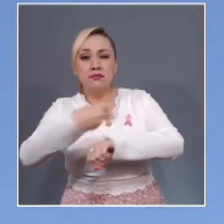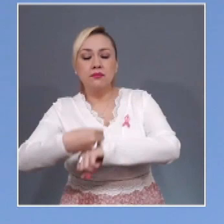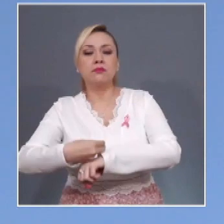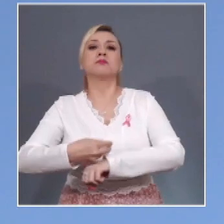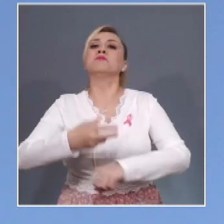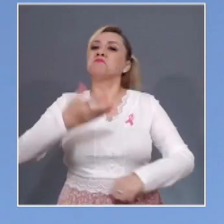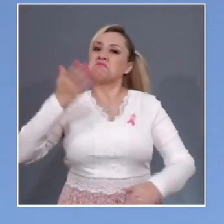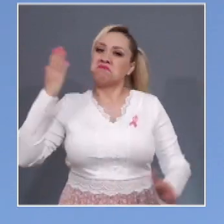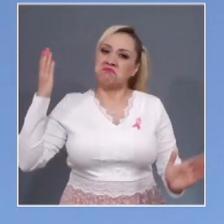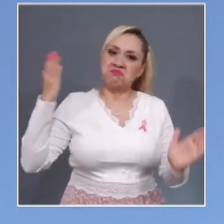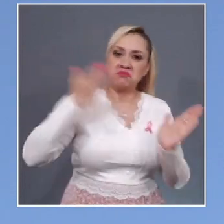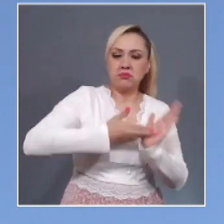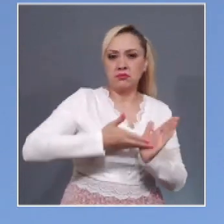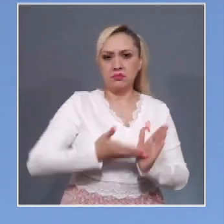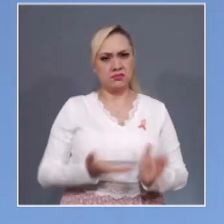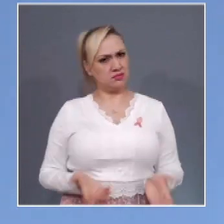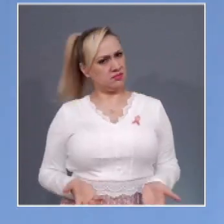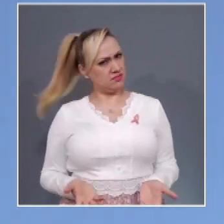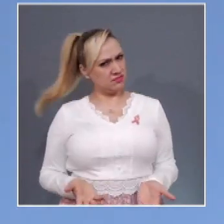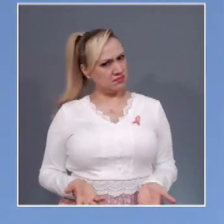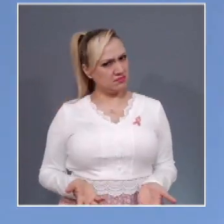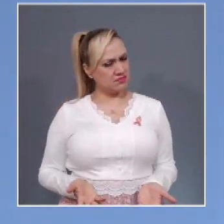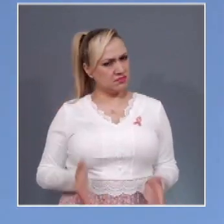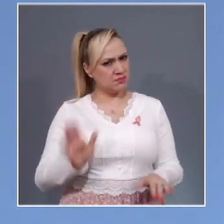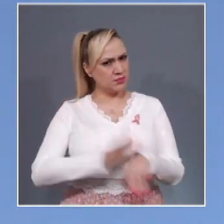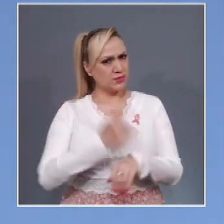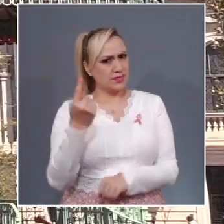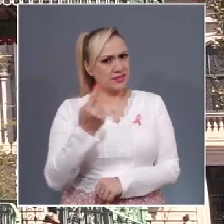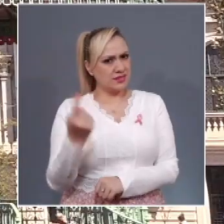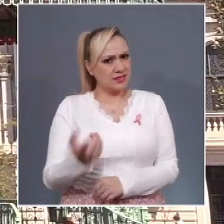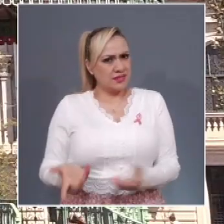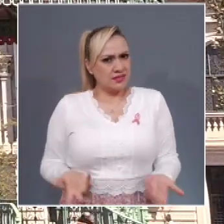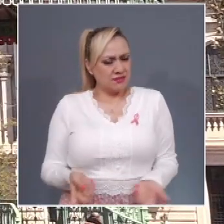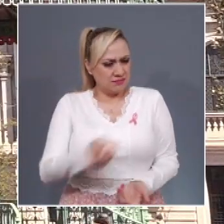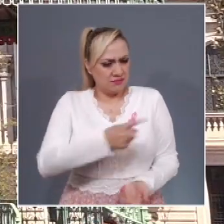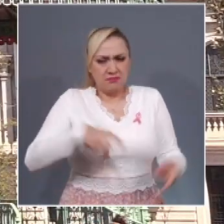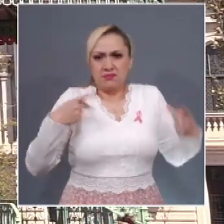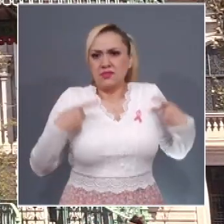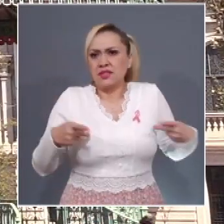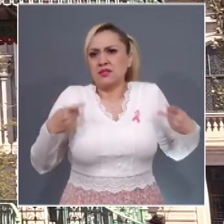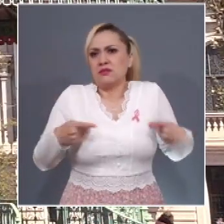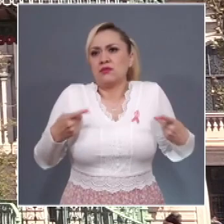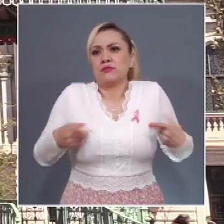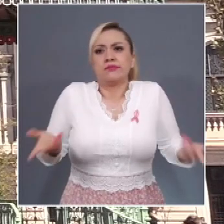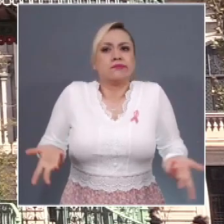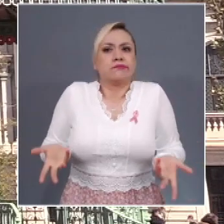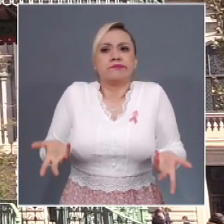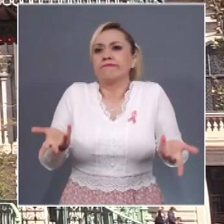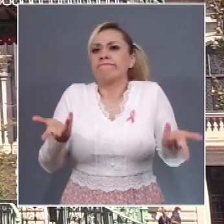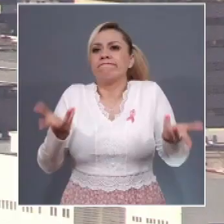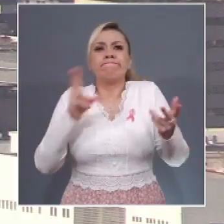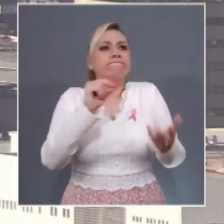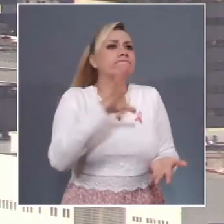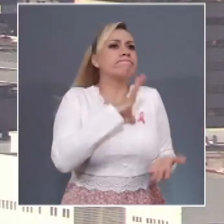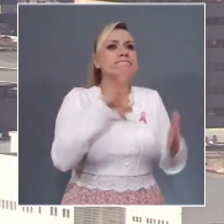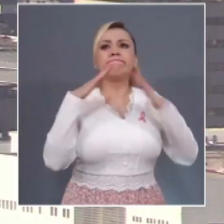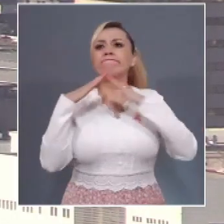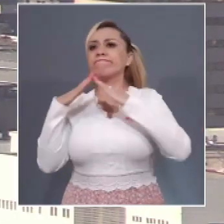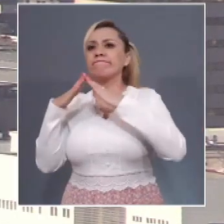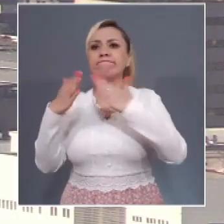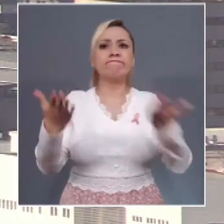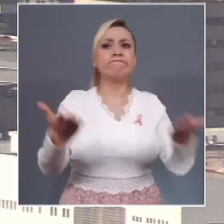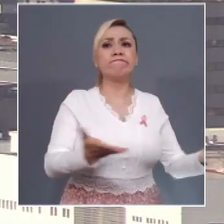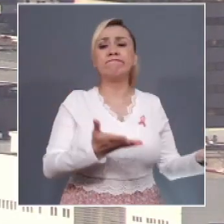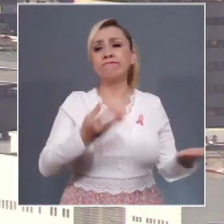negativamente en forma desproporcional a las personas que, por sus condiciones particulares, tienen la necesidad de